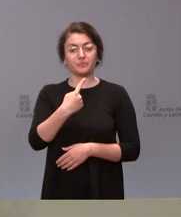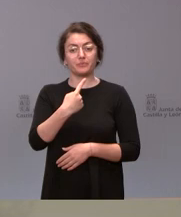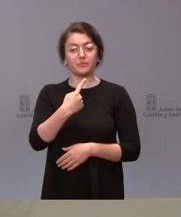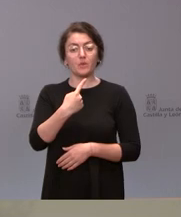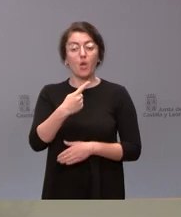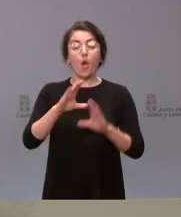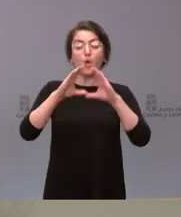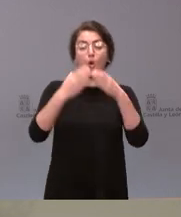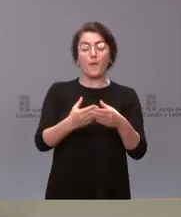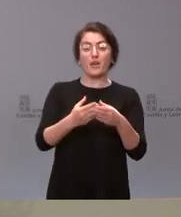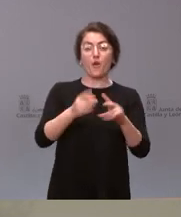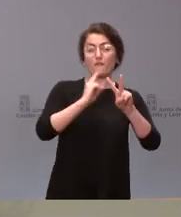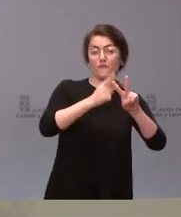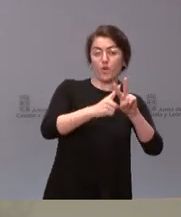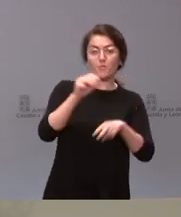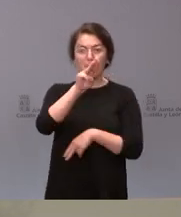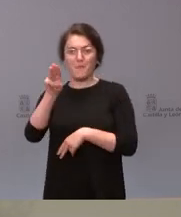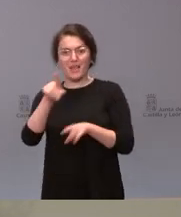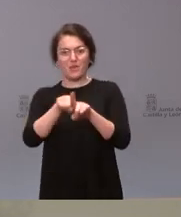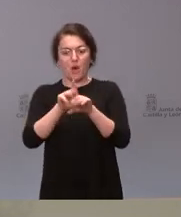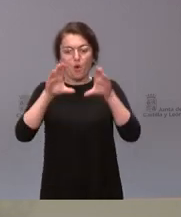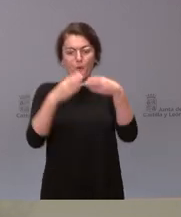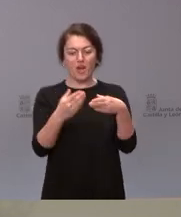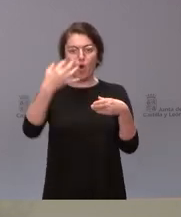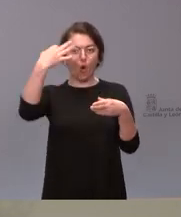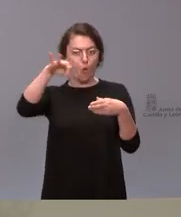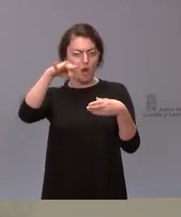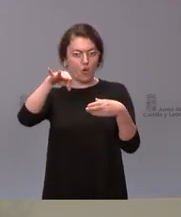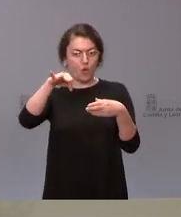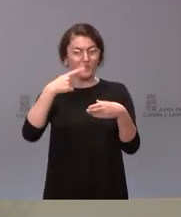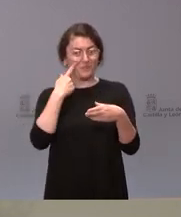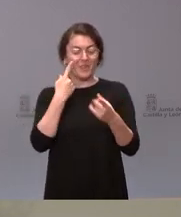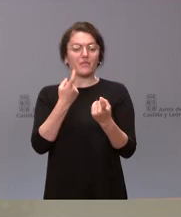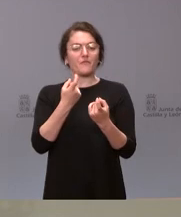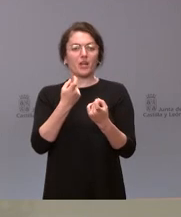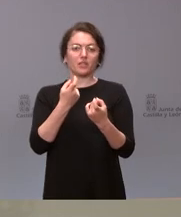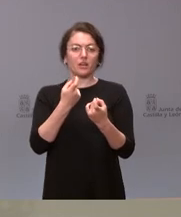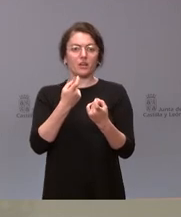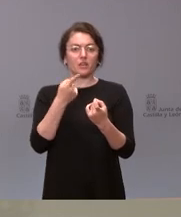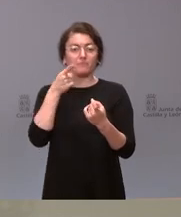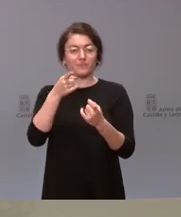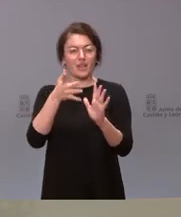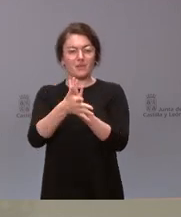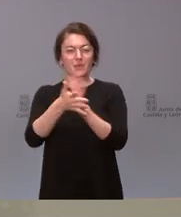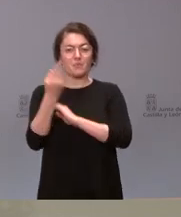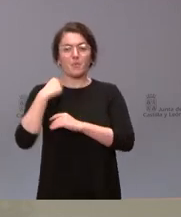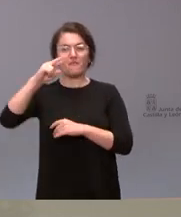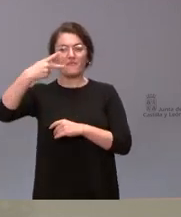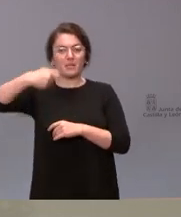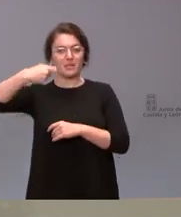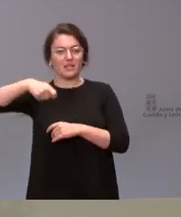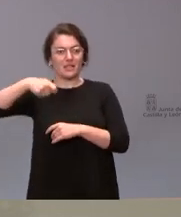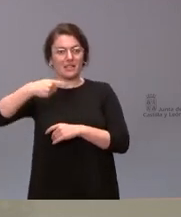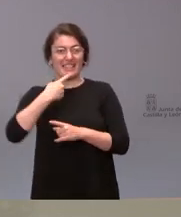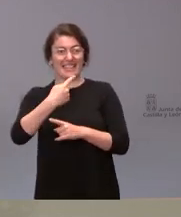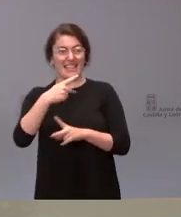Vox y PP es un solo gobierno. Creo que es necesario que ustedes expliquen lo que ha dicho el vicepresidente sobre la futura ley.